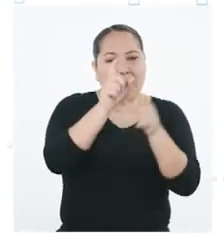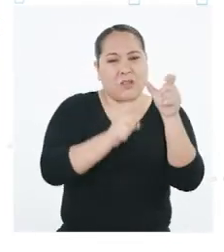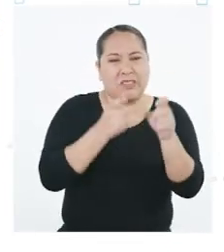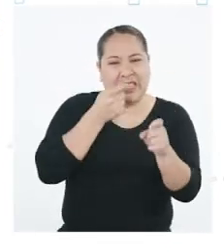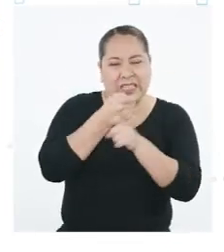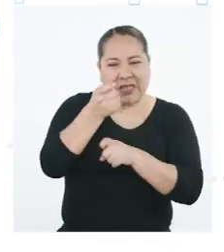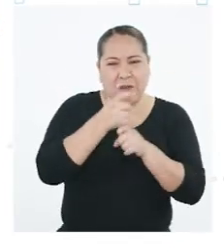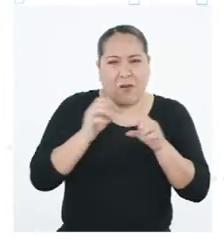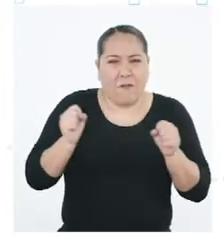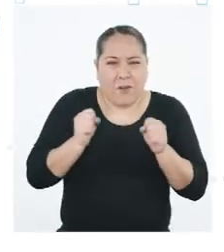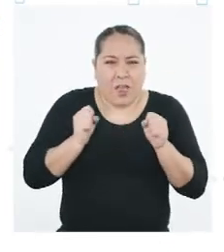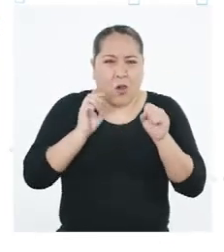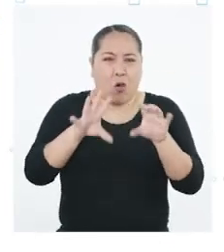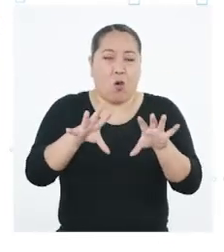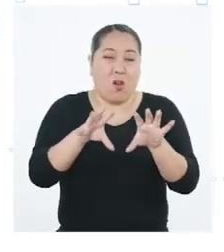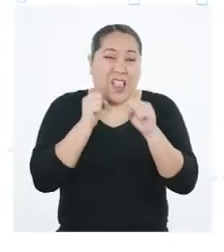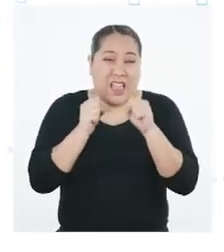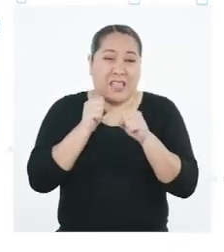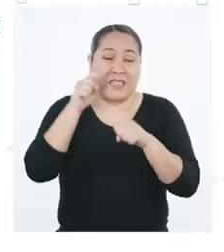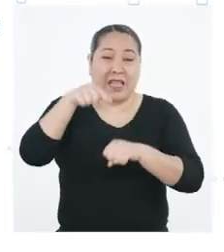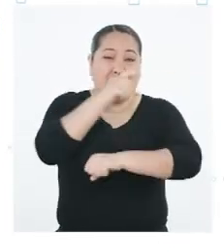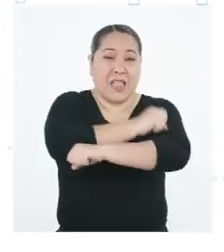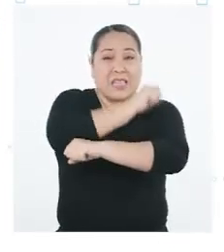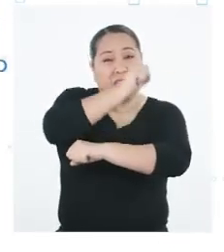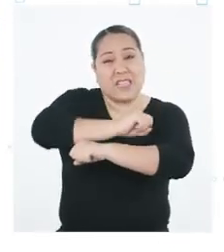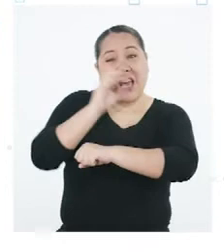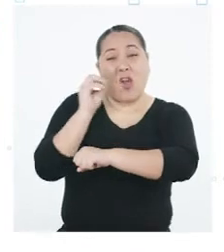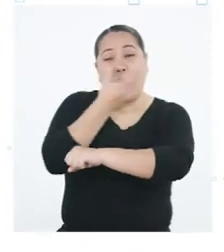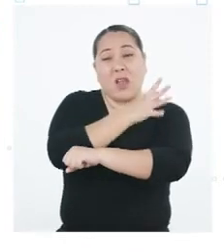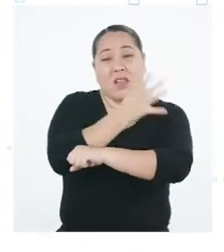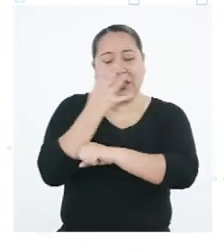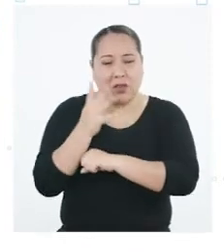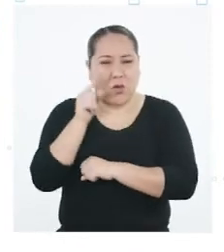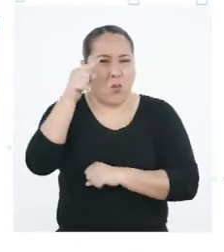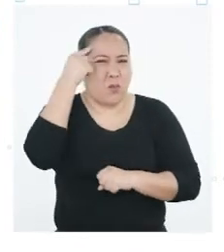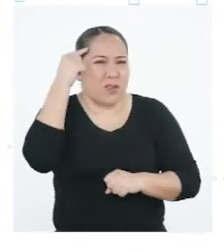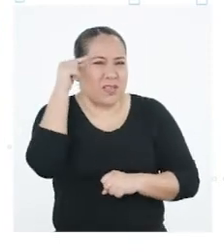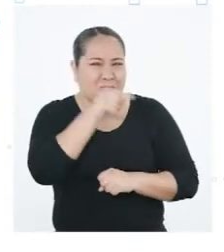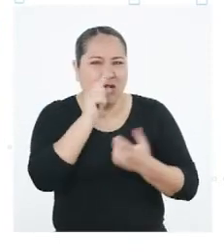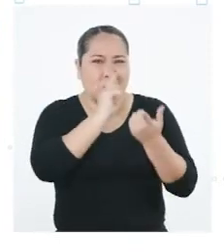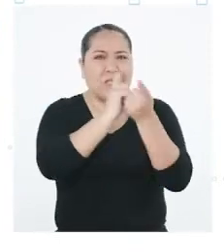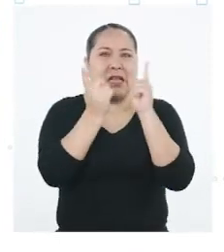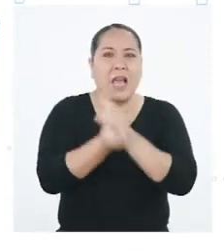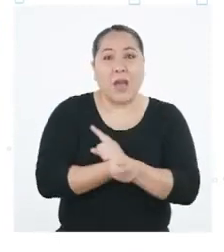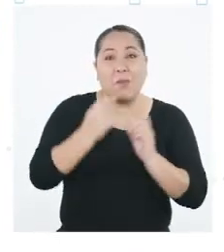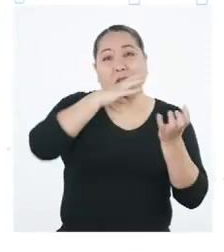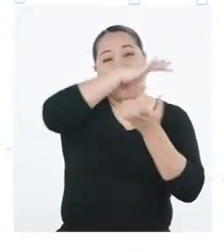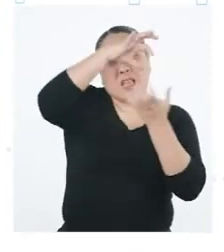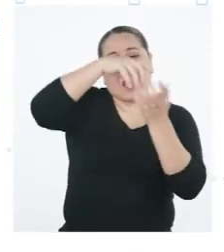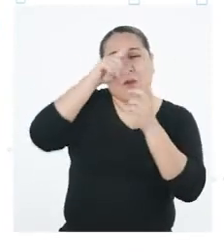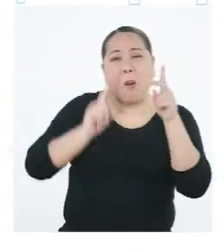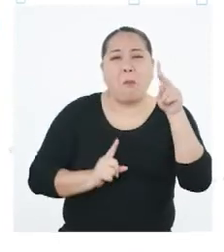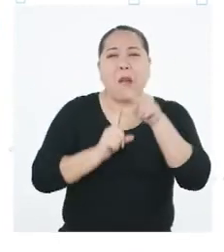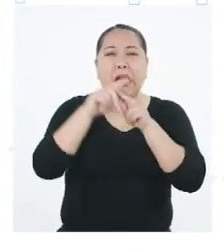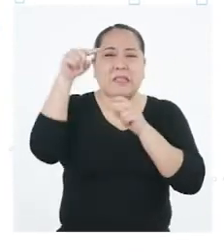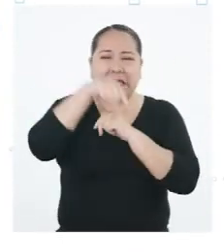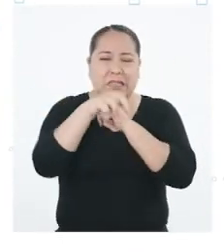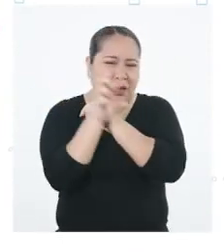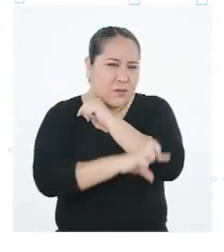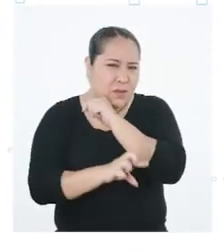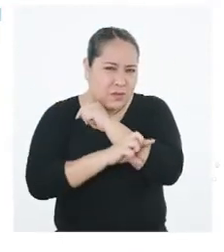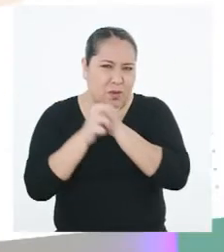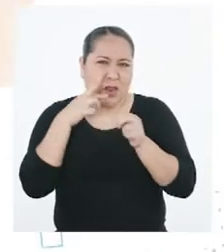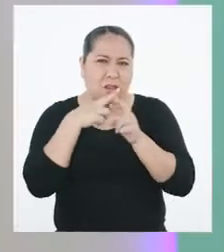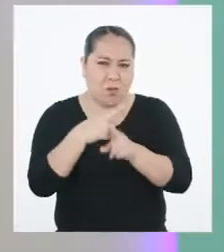y las heladas tanto en el Ande como en la Amazonía? ¿Por qué crees que estos fenómenos climáticos se dan en nuestro país? Para